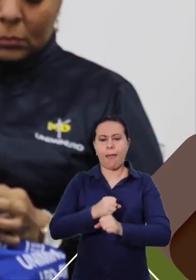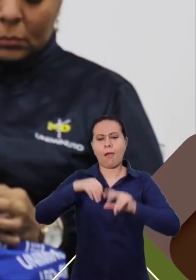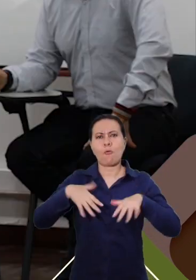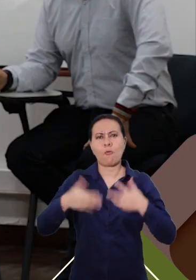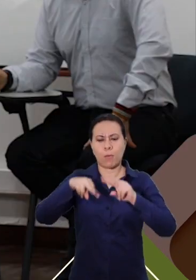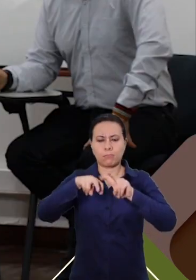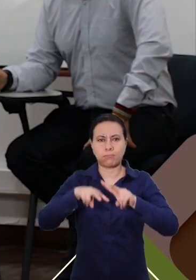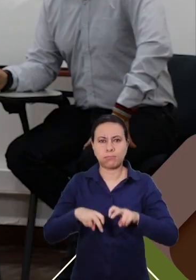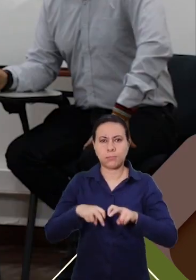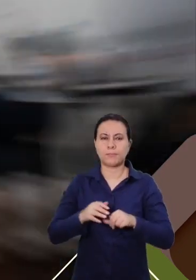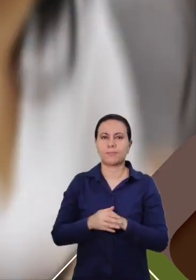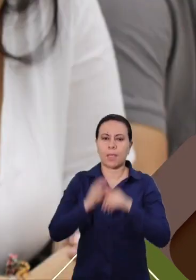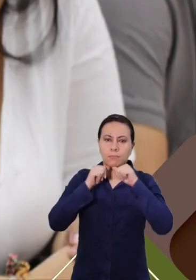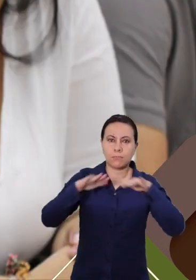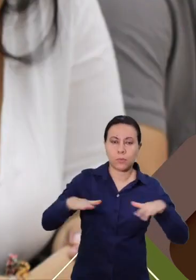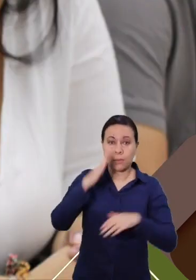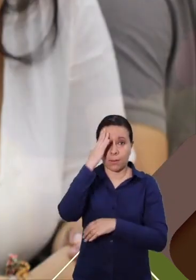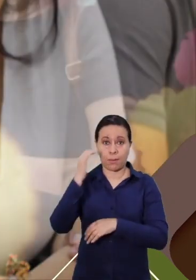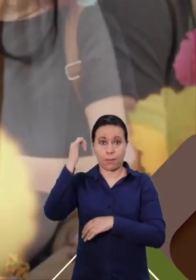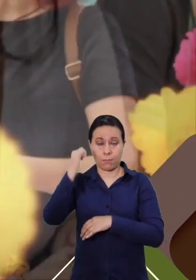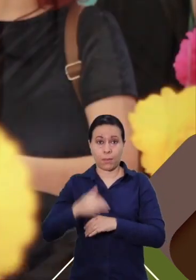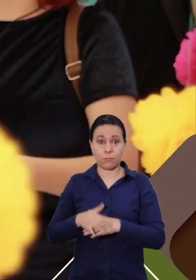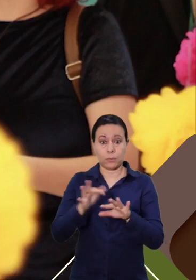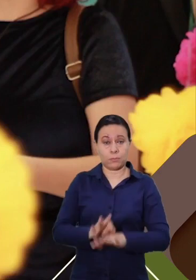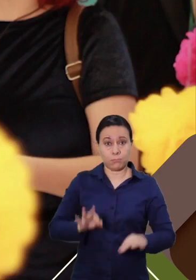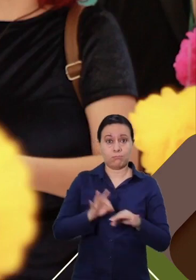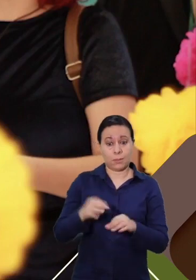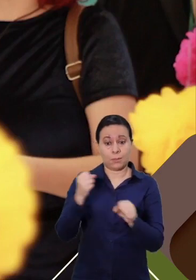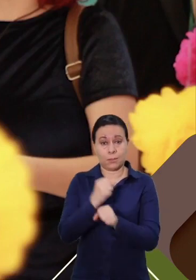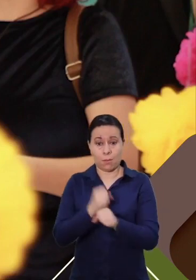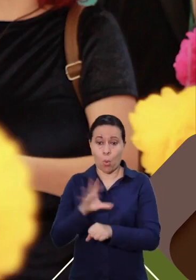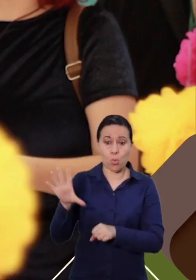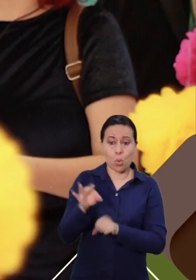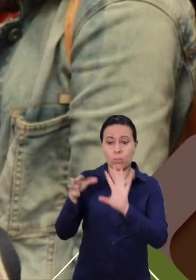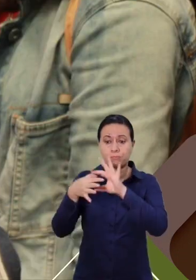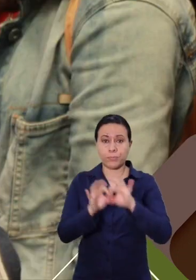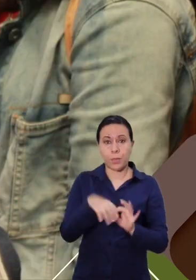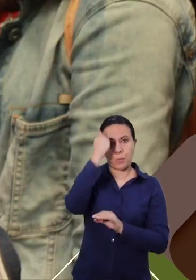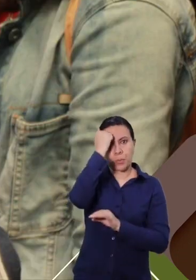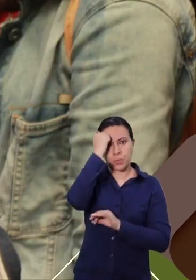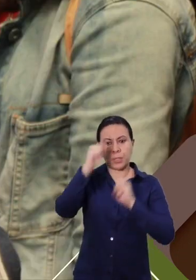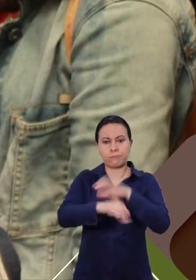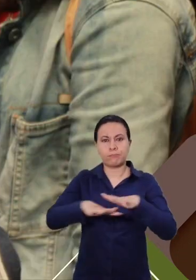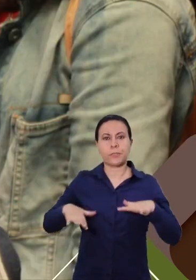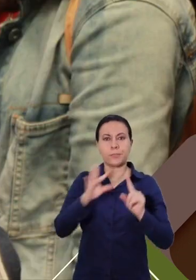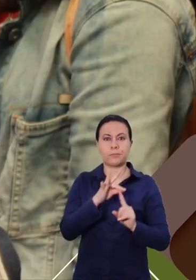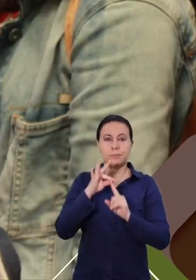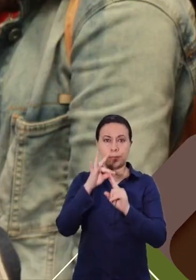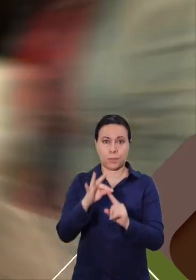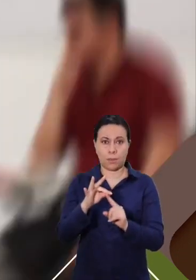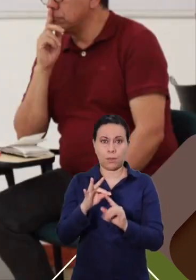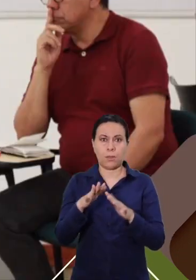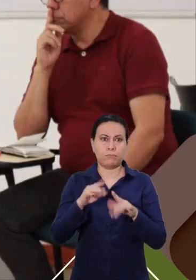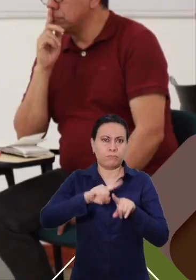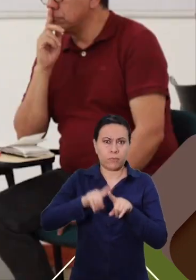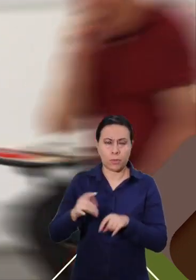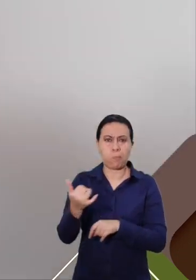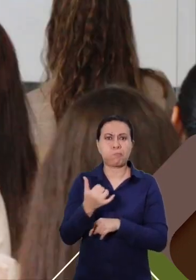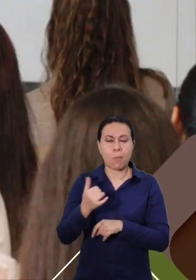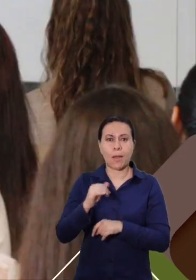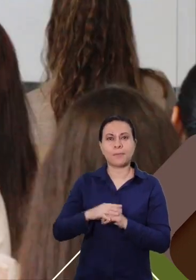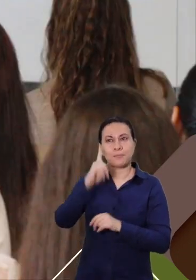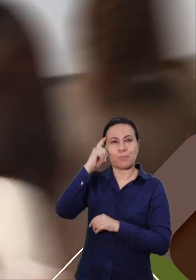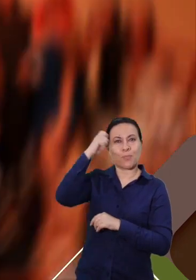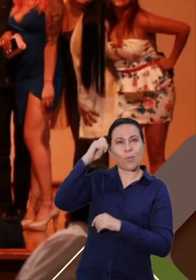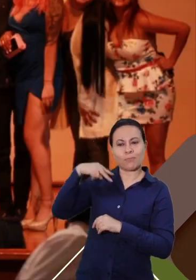la investigación, extensión y la academia. Es notable el trabajo articulado de varios profesores en redes especializadas como memoria,